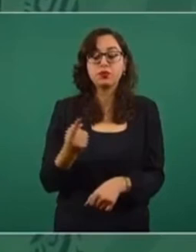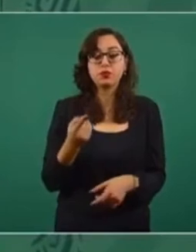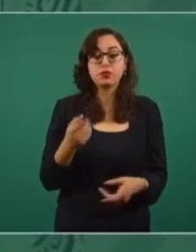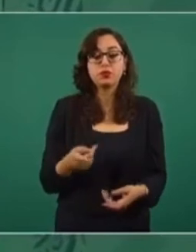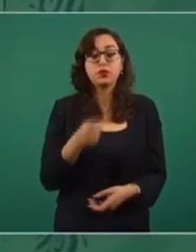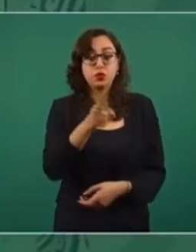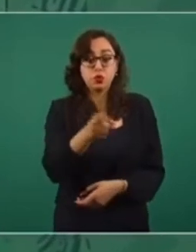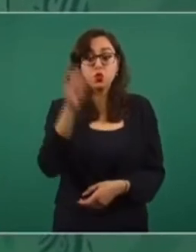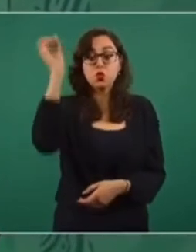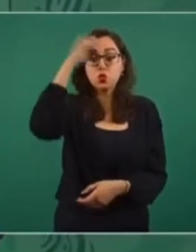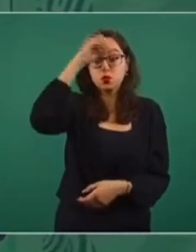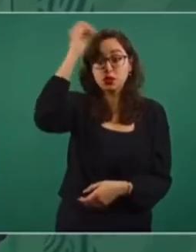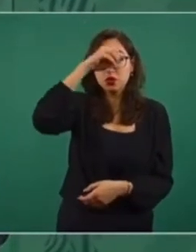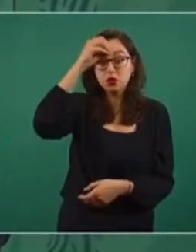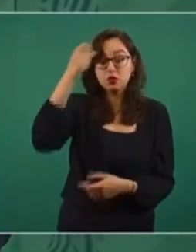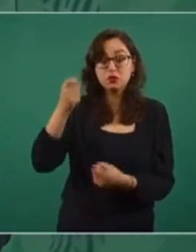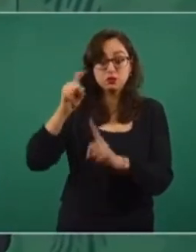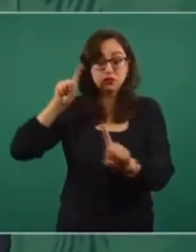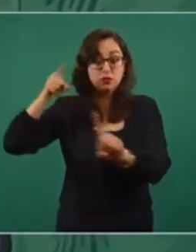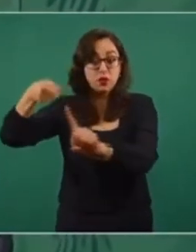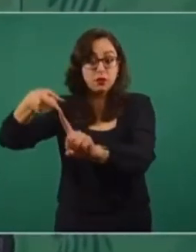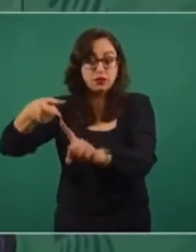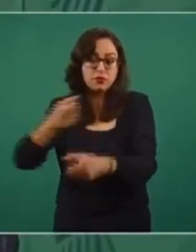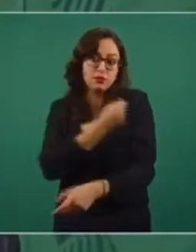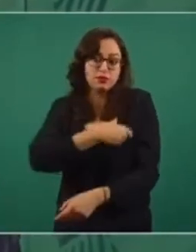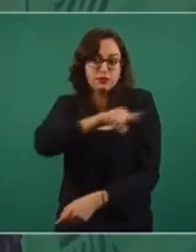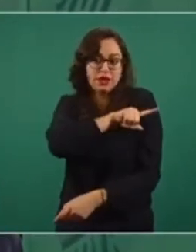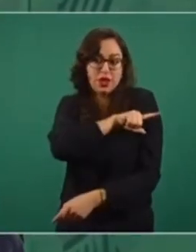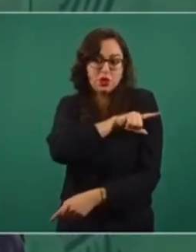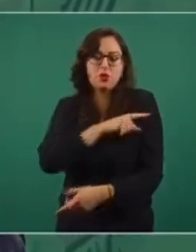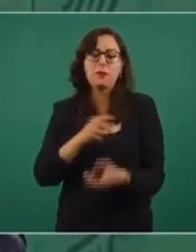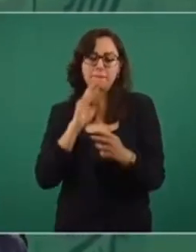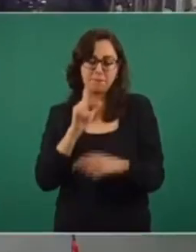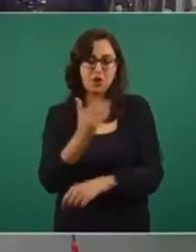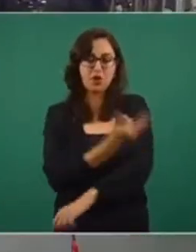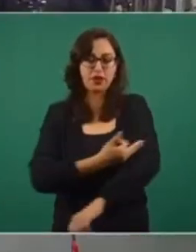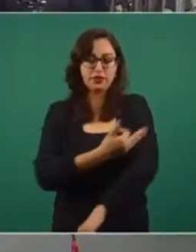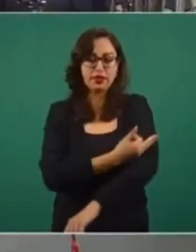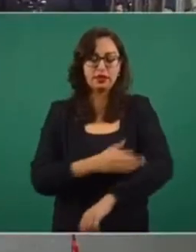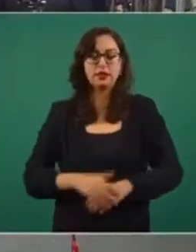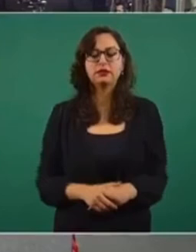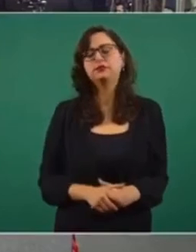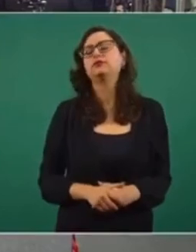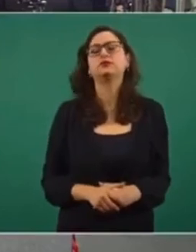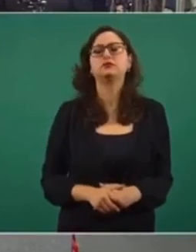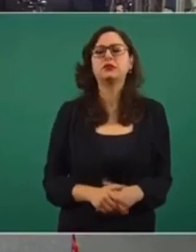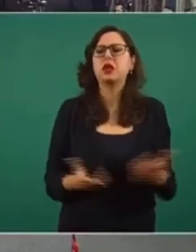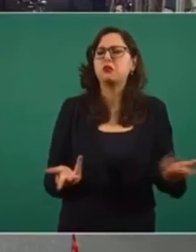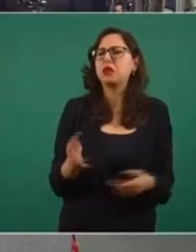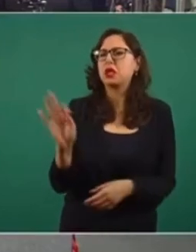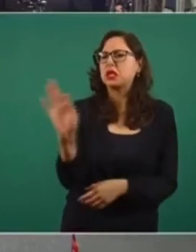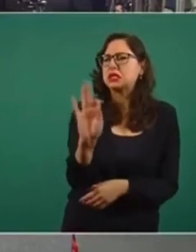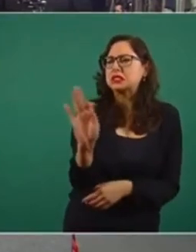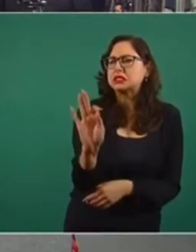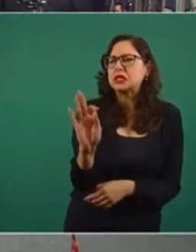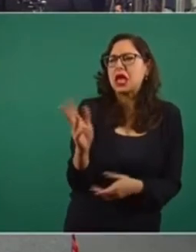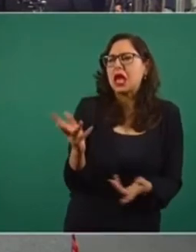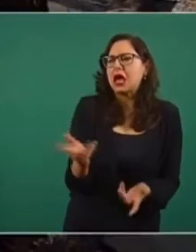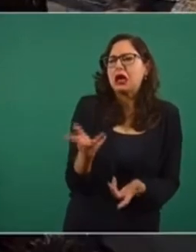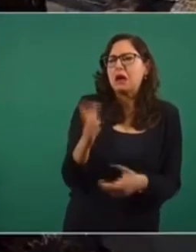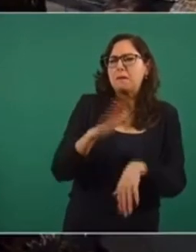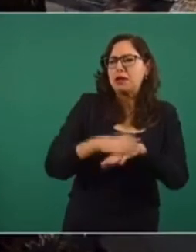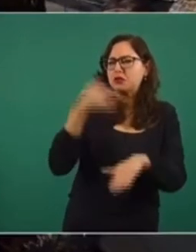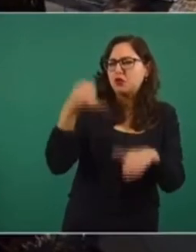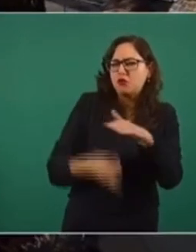que tiene un destinatario, que es el sector salud. Entonces, mejor en la tarde. Quizás sin entrar en tecnicismos habría apertura para una